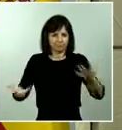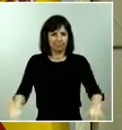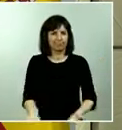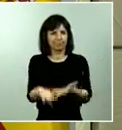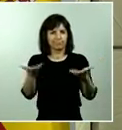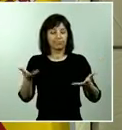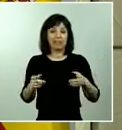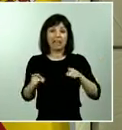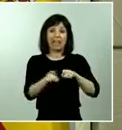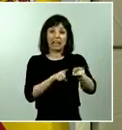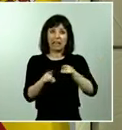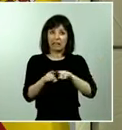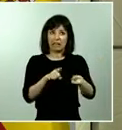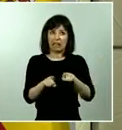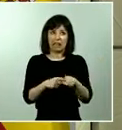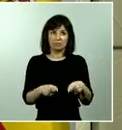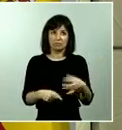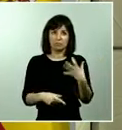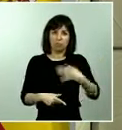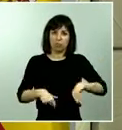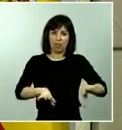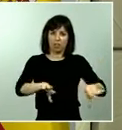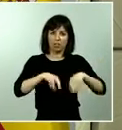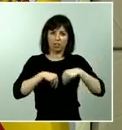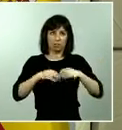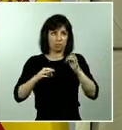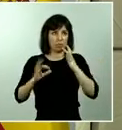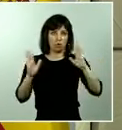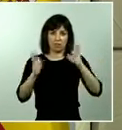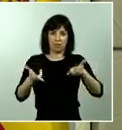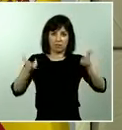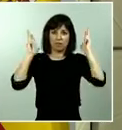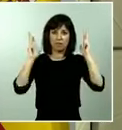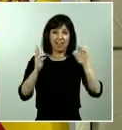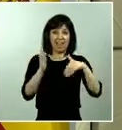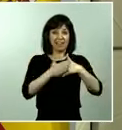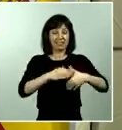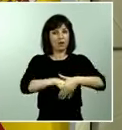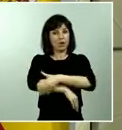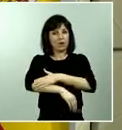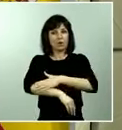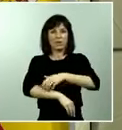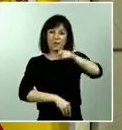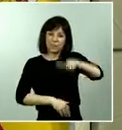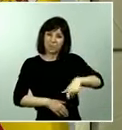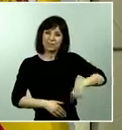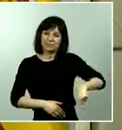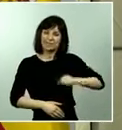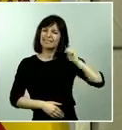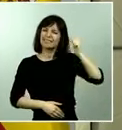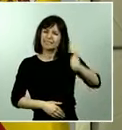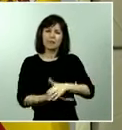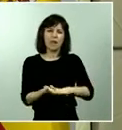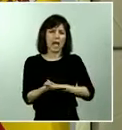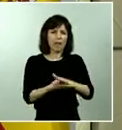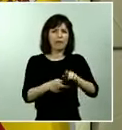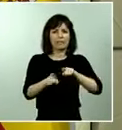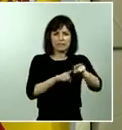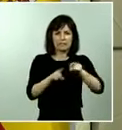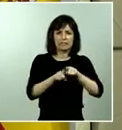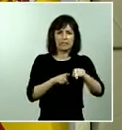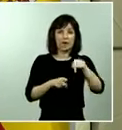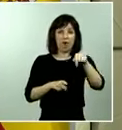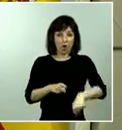asumibles en democracia es más el gobierno el propio presidente ha hablado siempre de la crítica hoy se ha planteado en la reunión